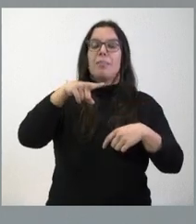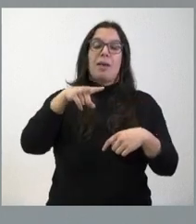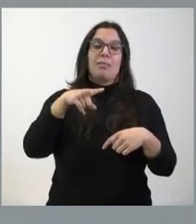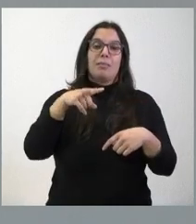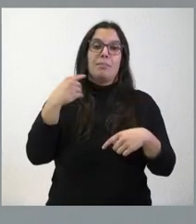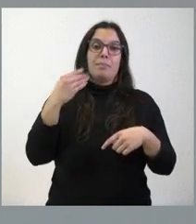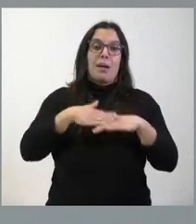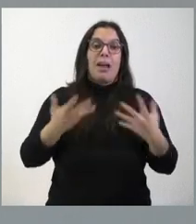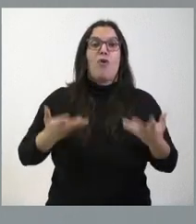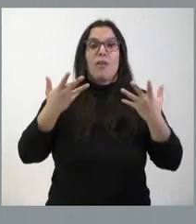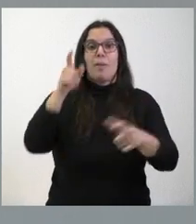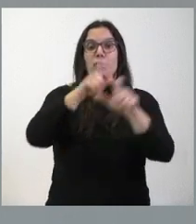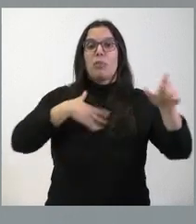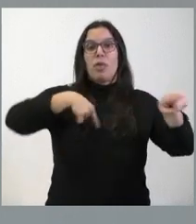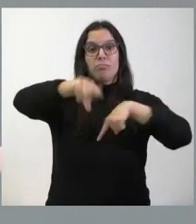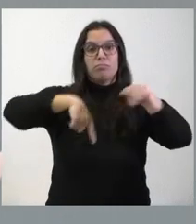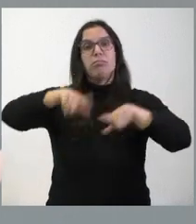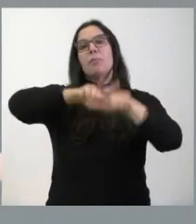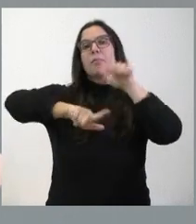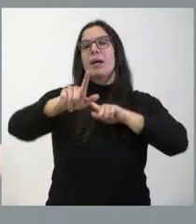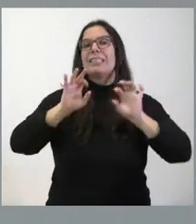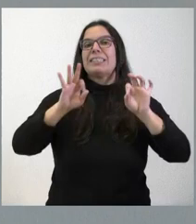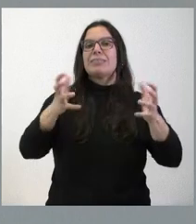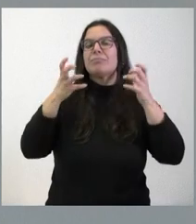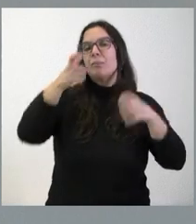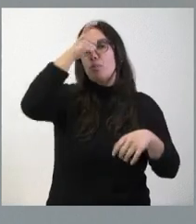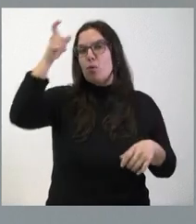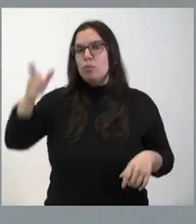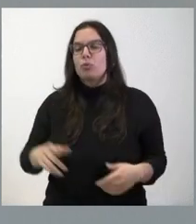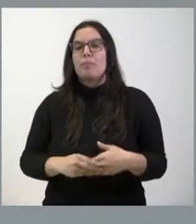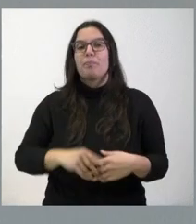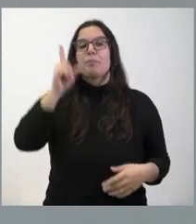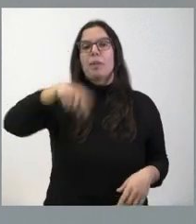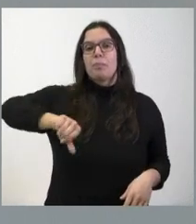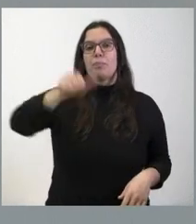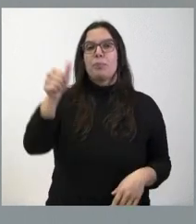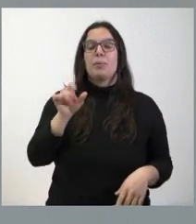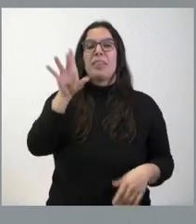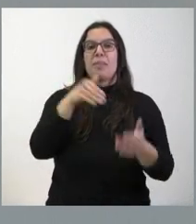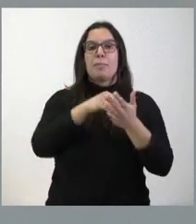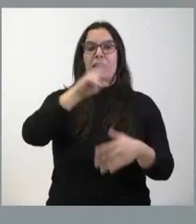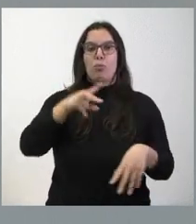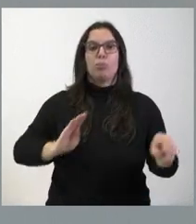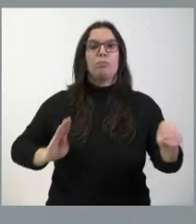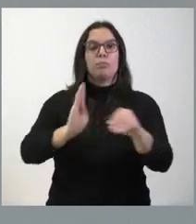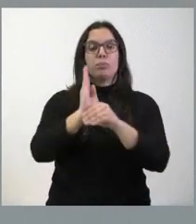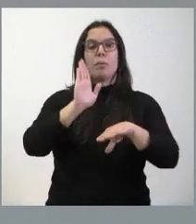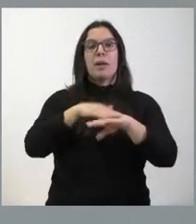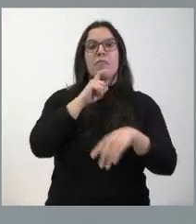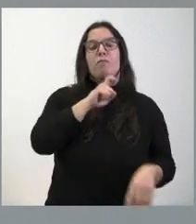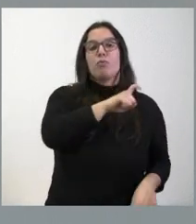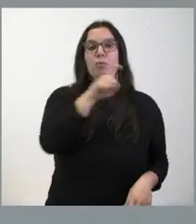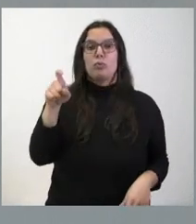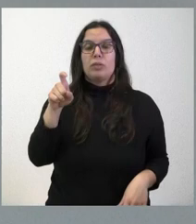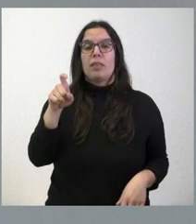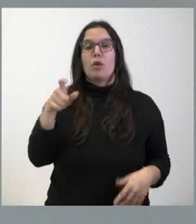personas y un beneficio de forma muy específico para el mundo rural. Hemos aprobado una subvención de 15.000 euros para la Fundación